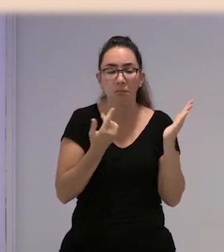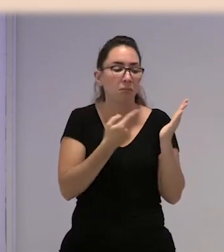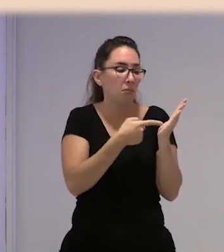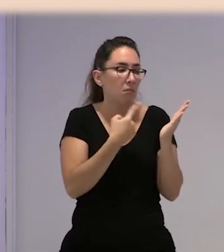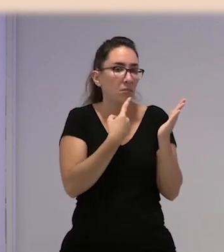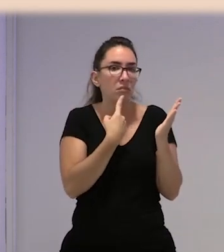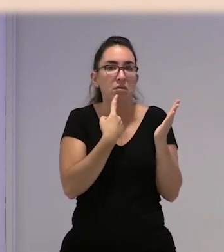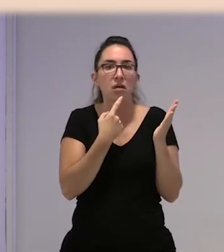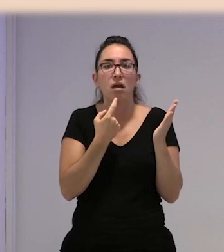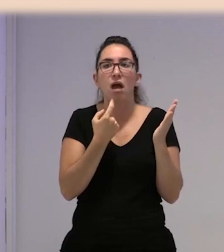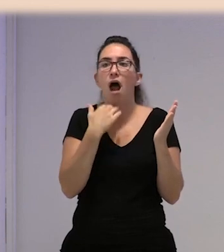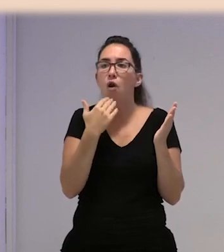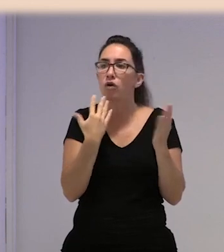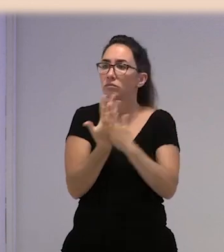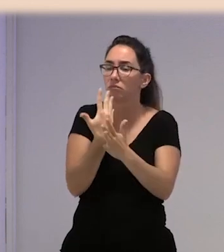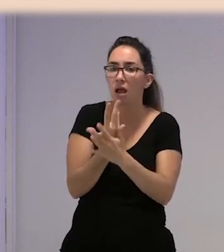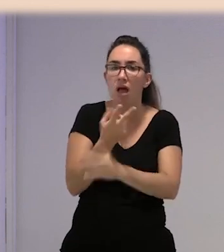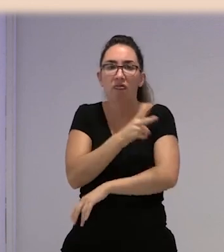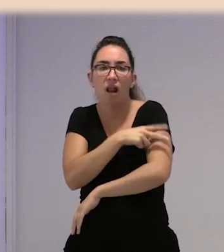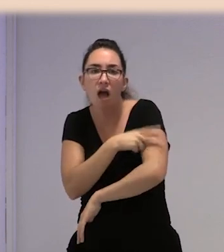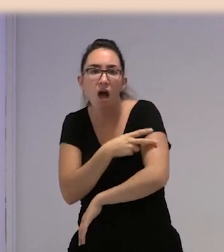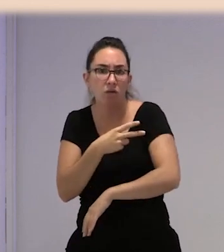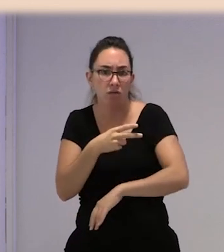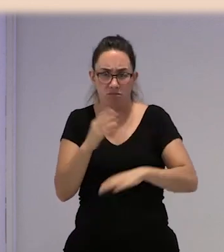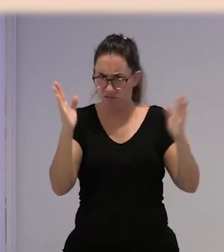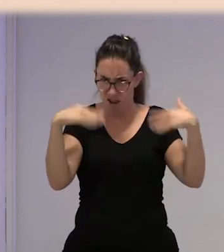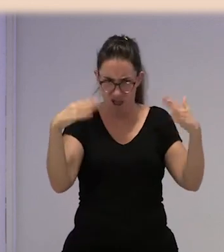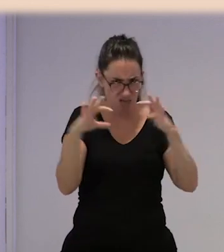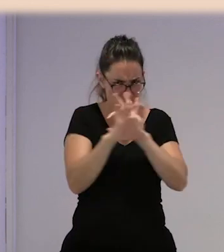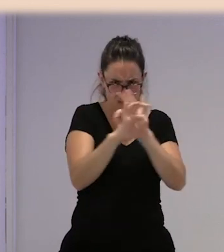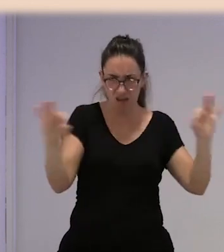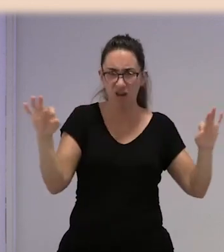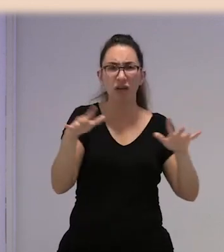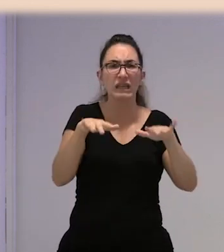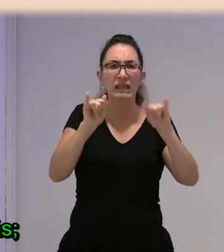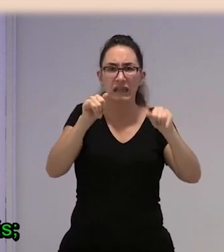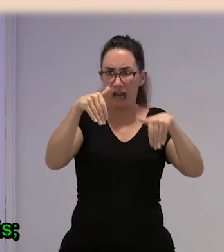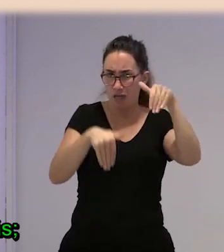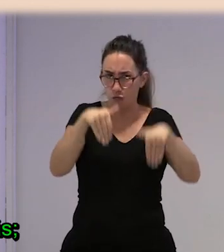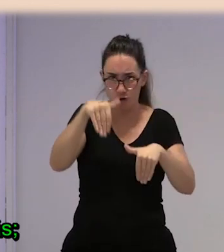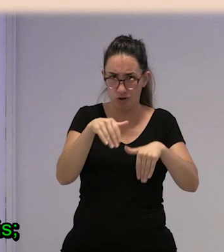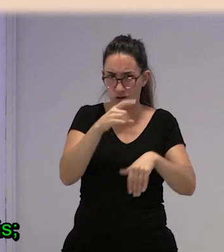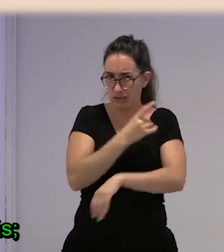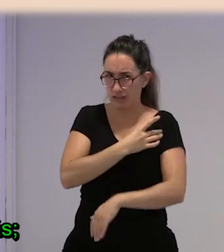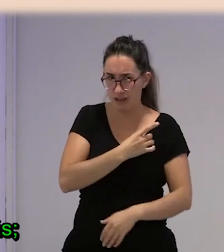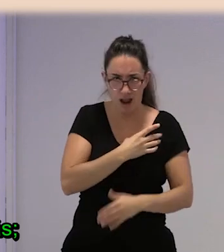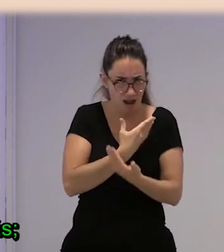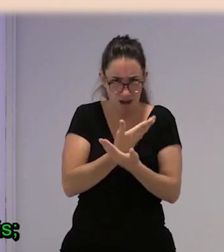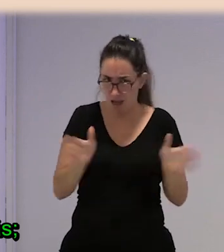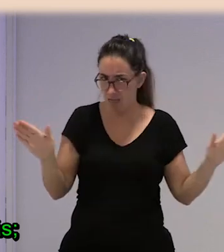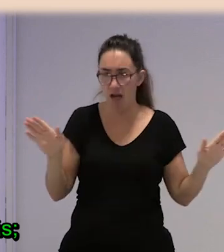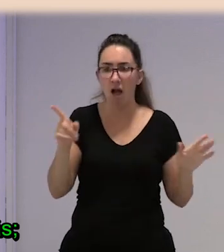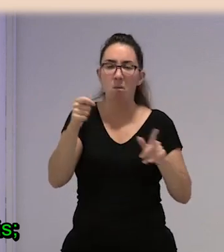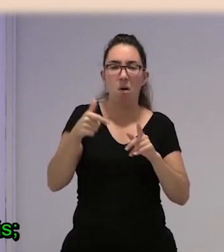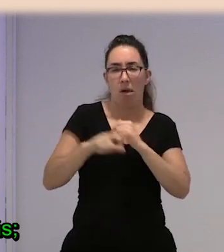de delegado o delegado sindical porque es totalmente inexistente, ni hay elecciones sindicales. Y bueno, se amañan y